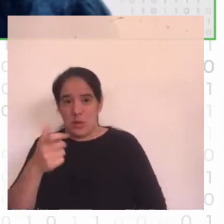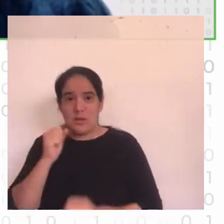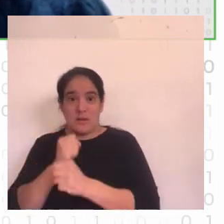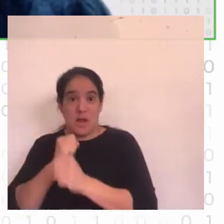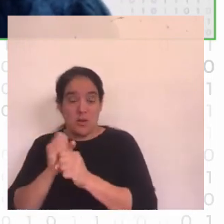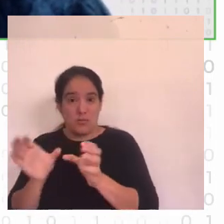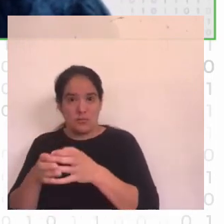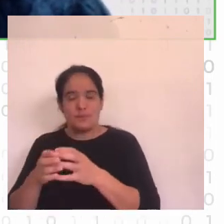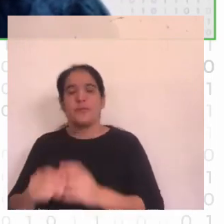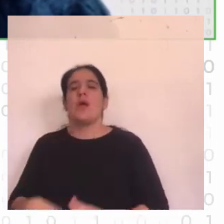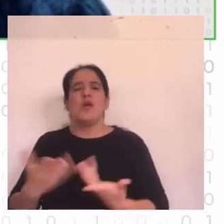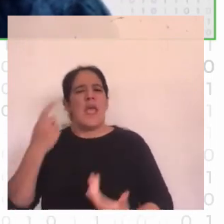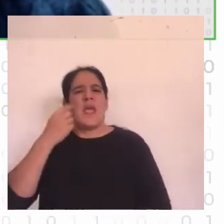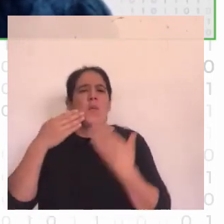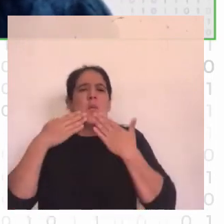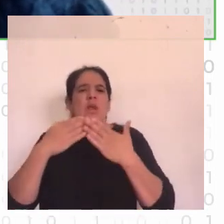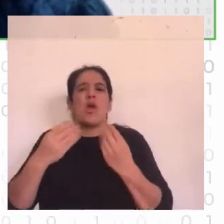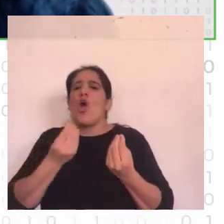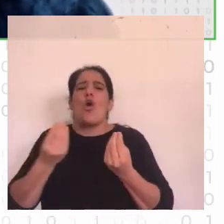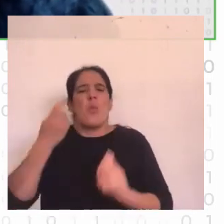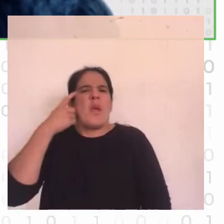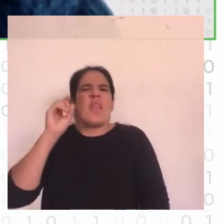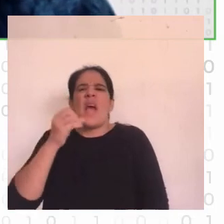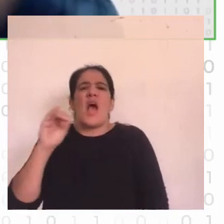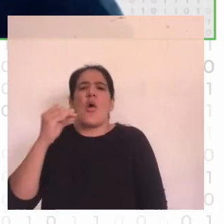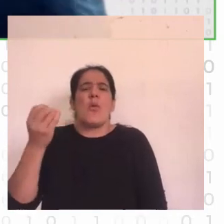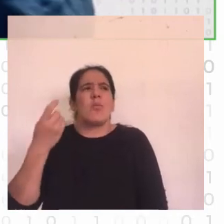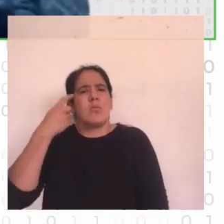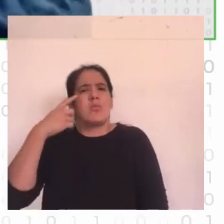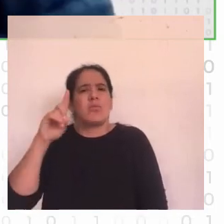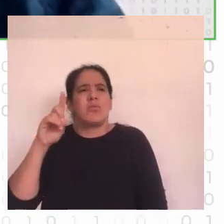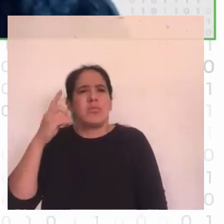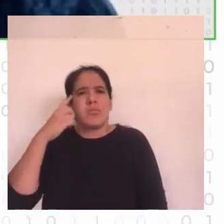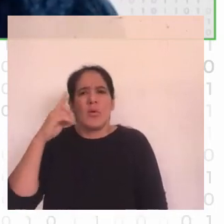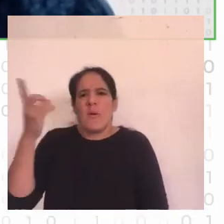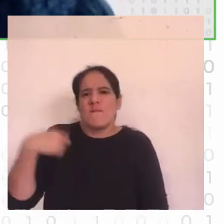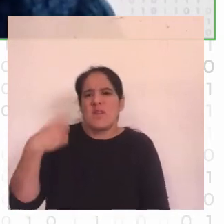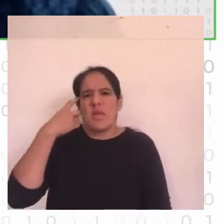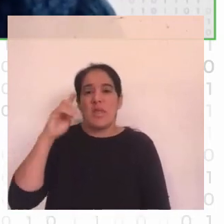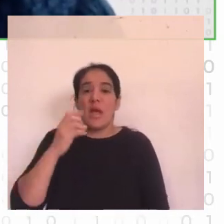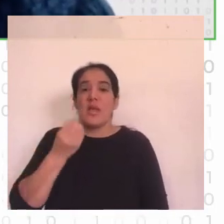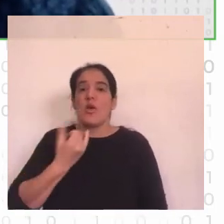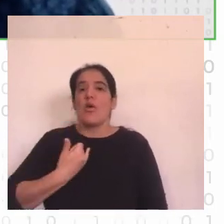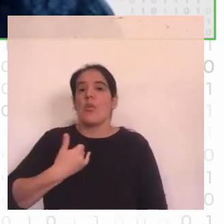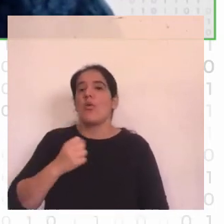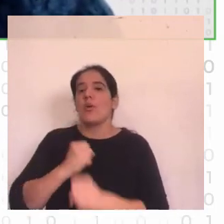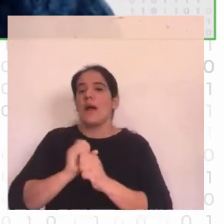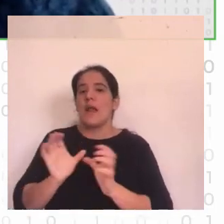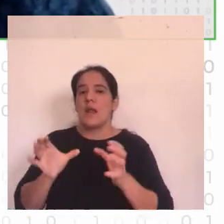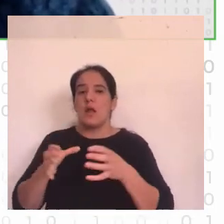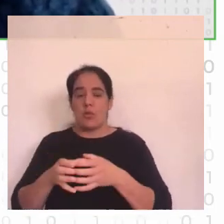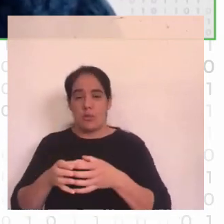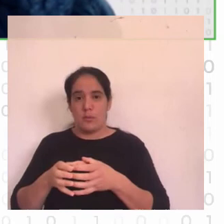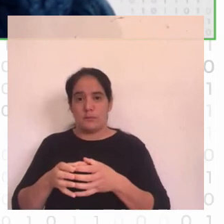cómo fue que se les ocurrió la idea o sea cómo llegaron a esta idea y cómo es trabajar en equipo que fue lo vos un poco ya de eso